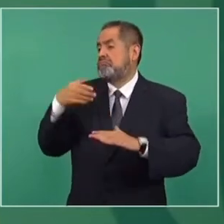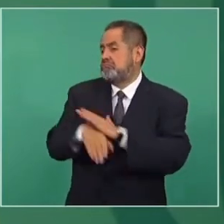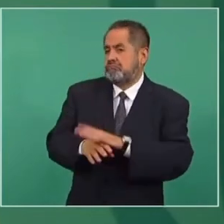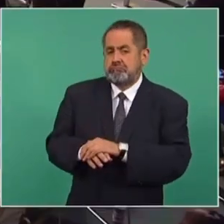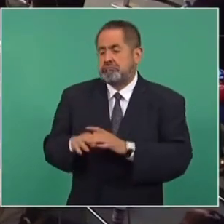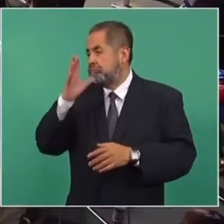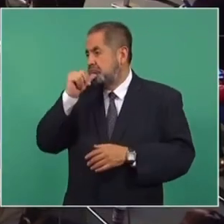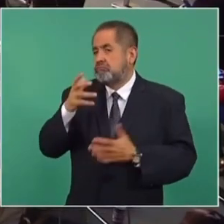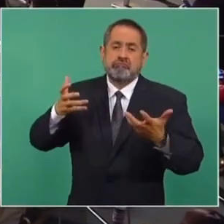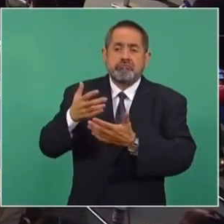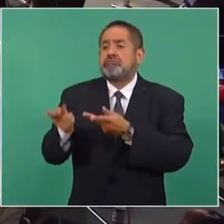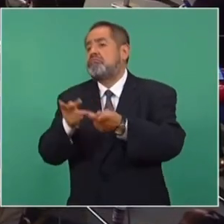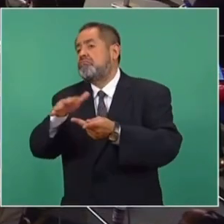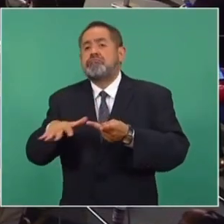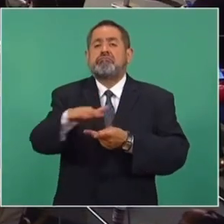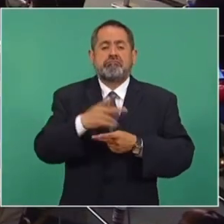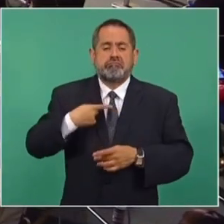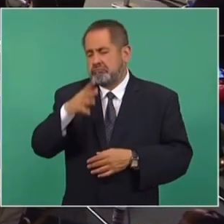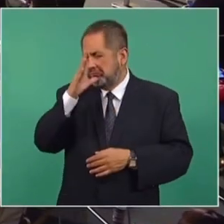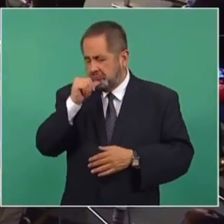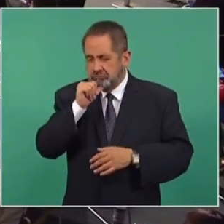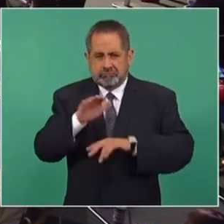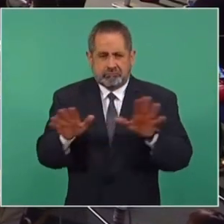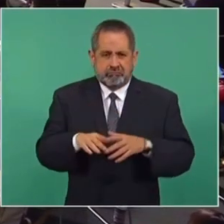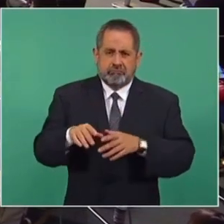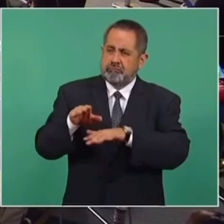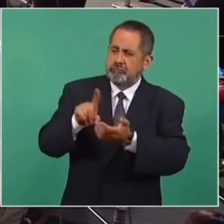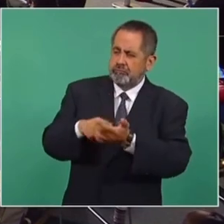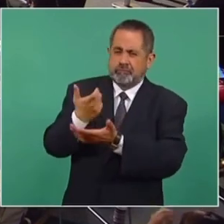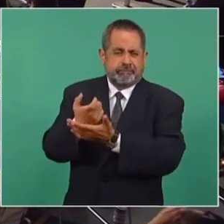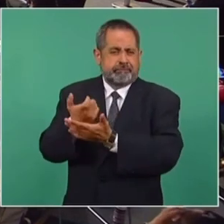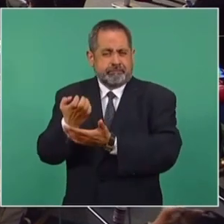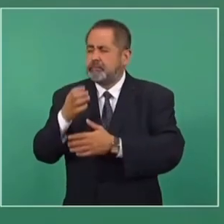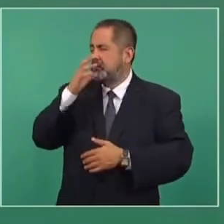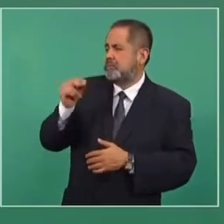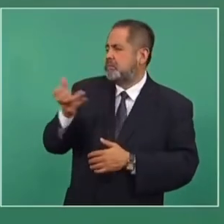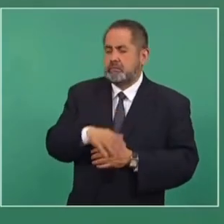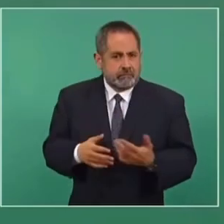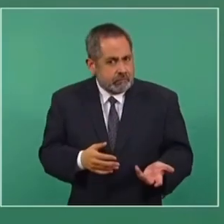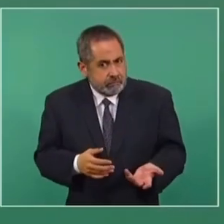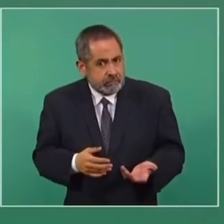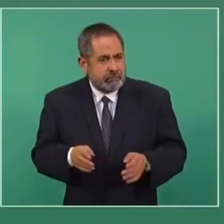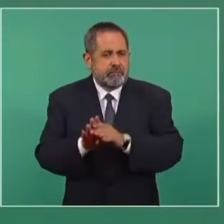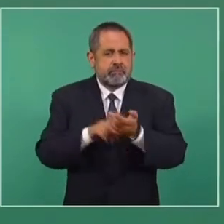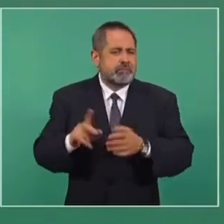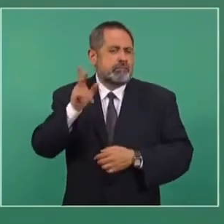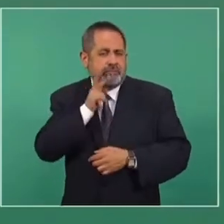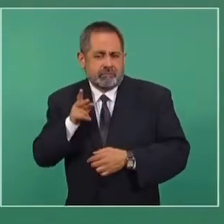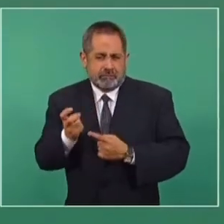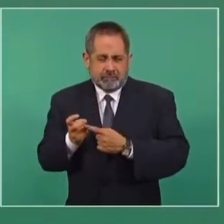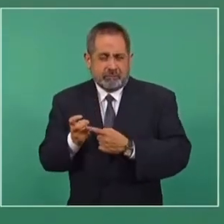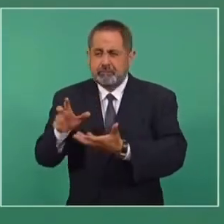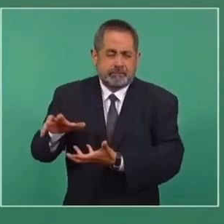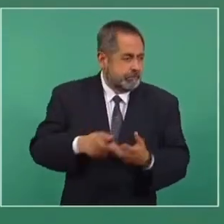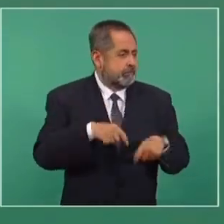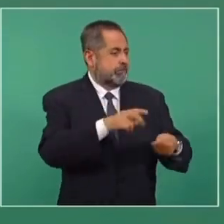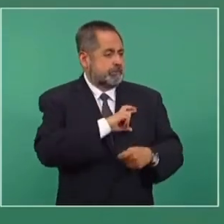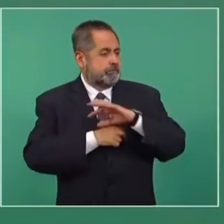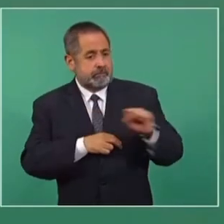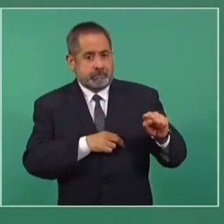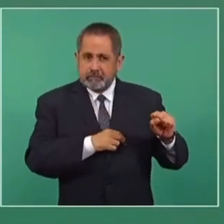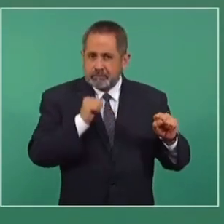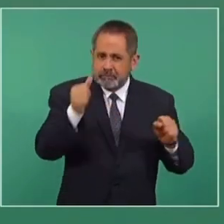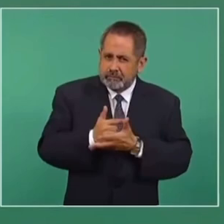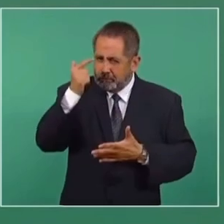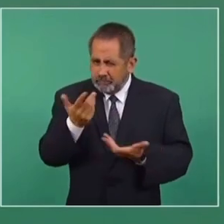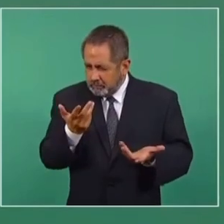y que las consultas no se podían realizar cuando se trata de las finanzas públicas, como si la entrega del petróleo a particulares no